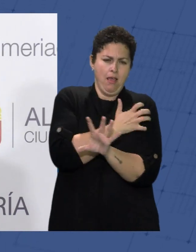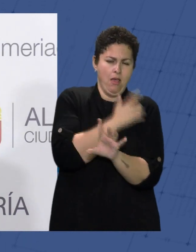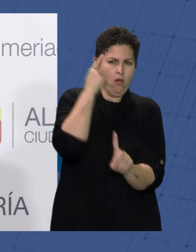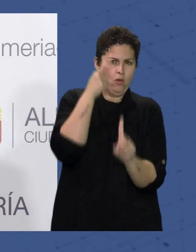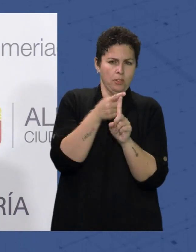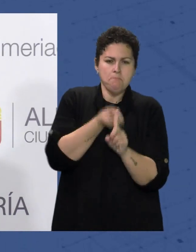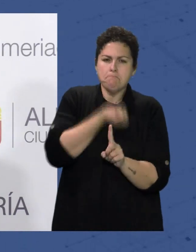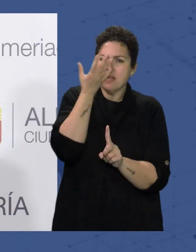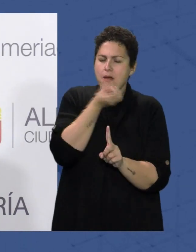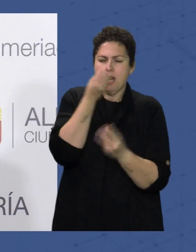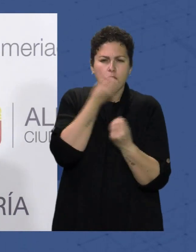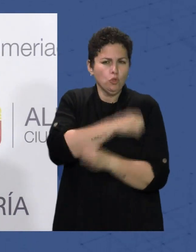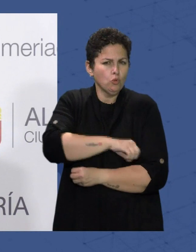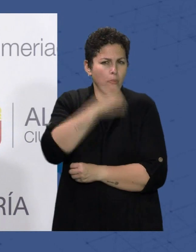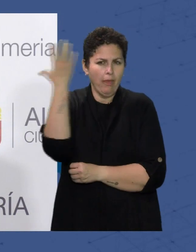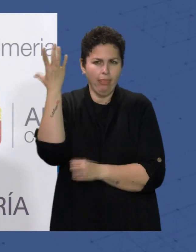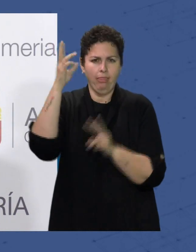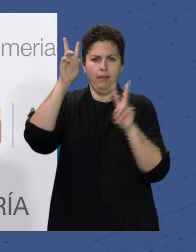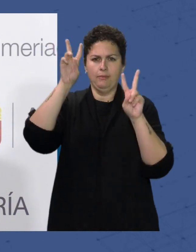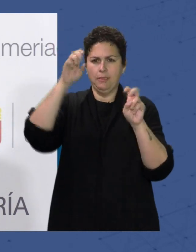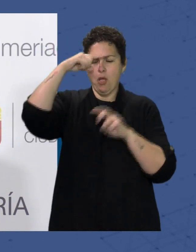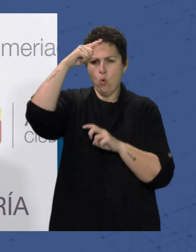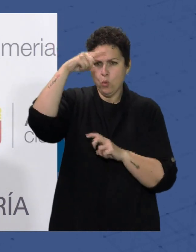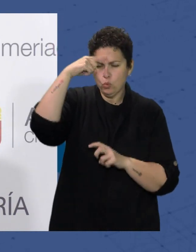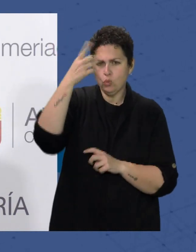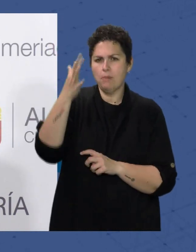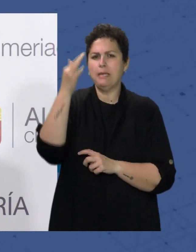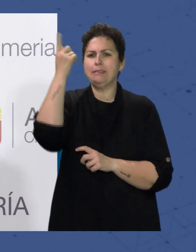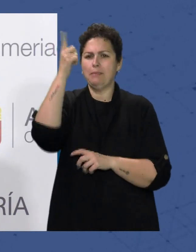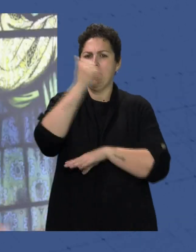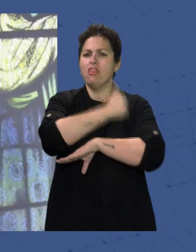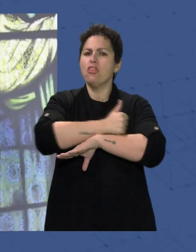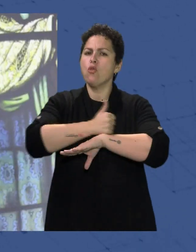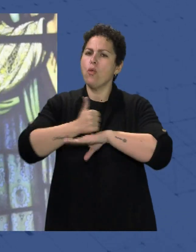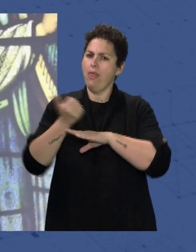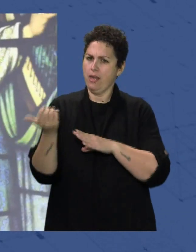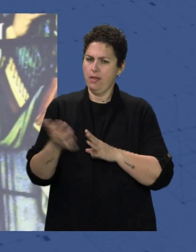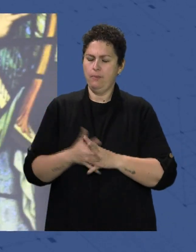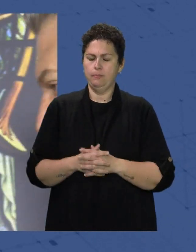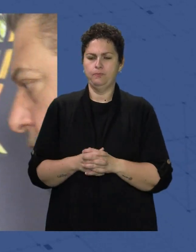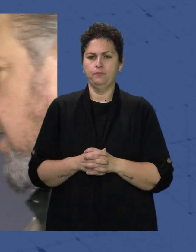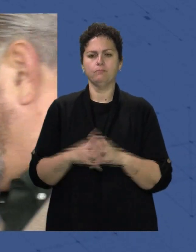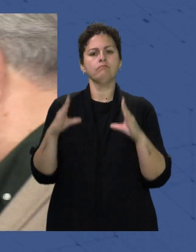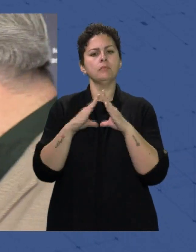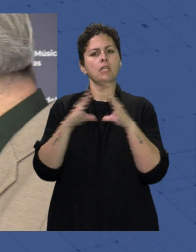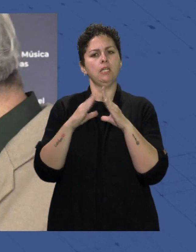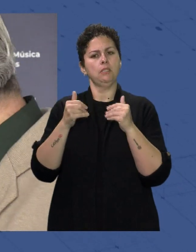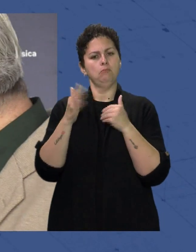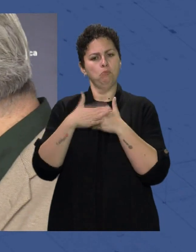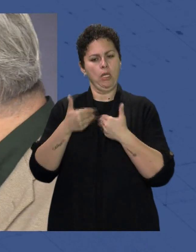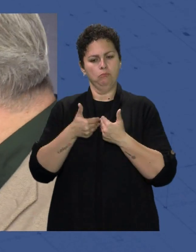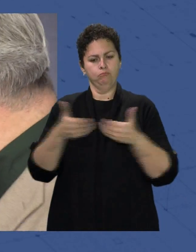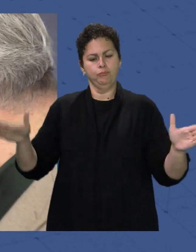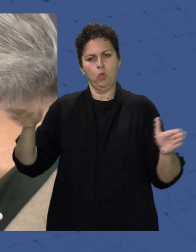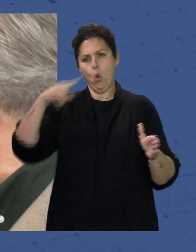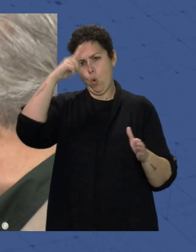espléndida En cultura Y sobre todo en ciudadanía Las iglesias abren sus puertas A la cultura